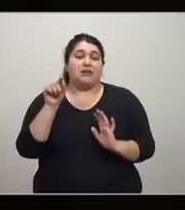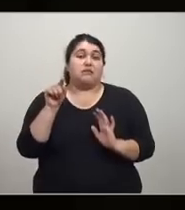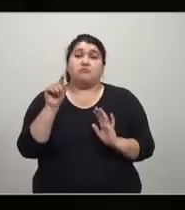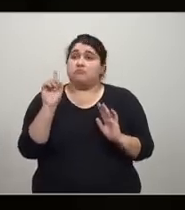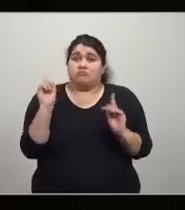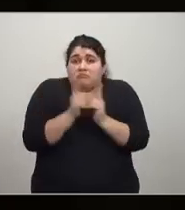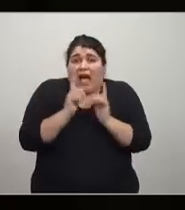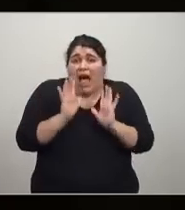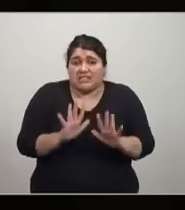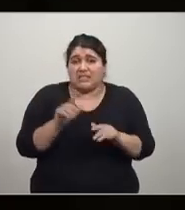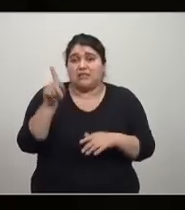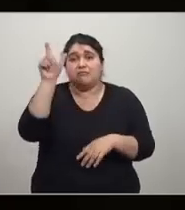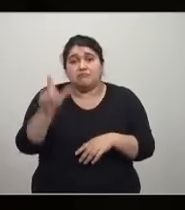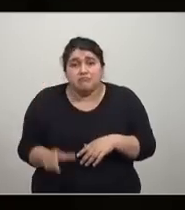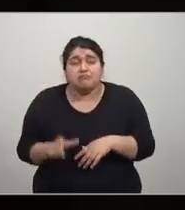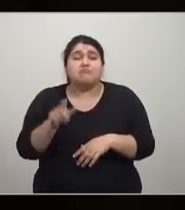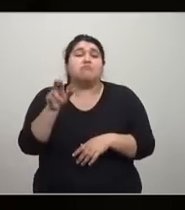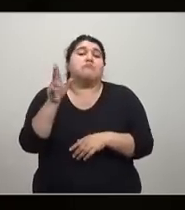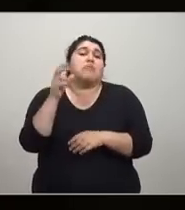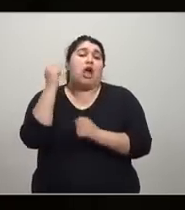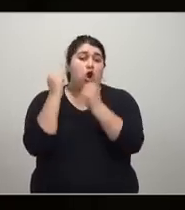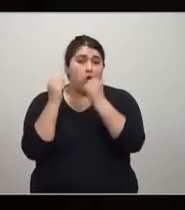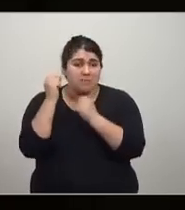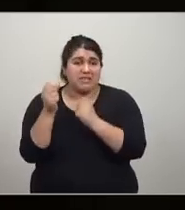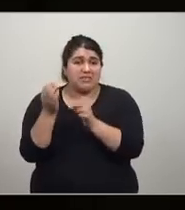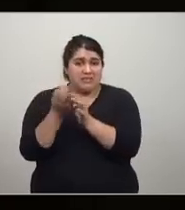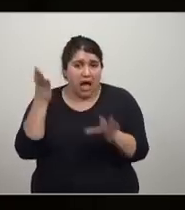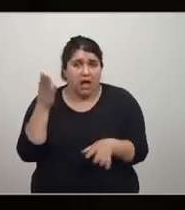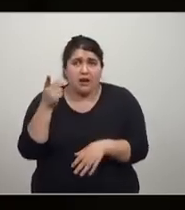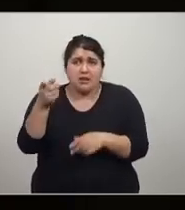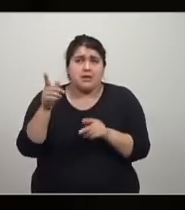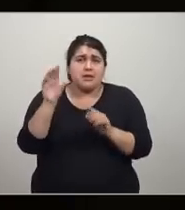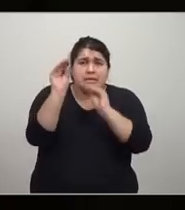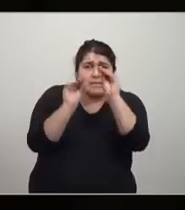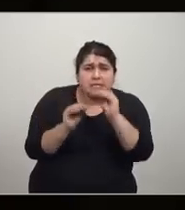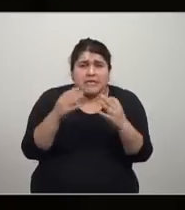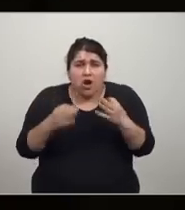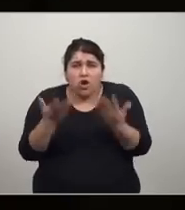economista que hace abstracción de las relaciones de poder es un completo inútil.